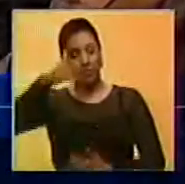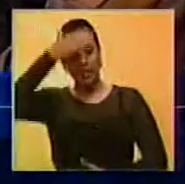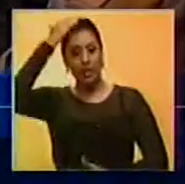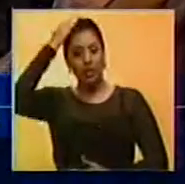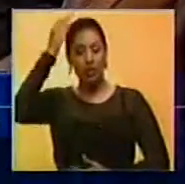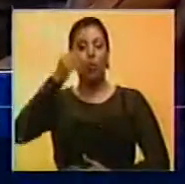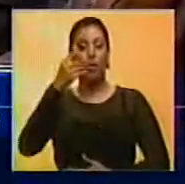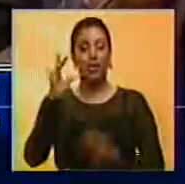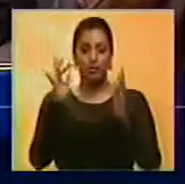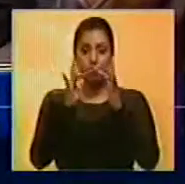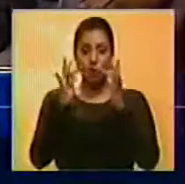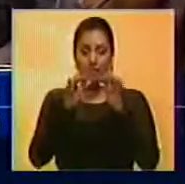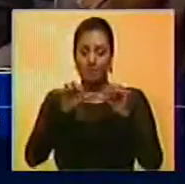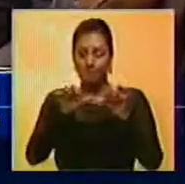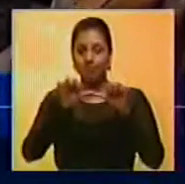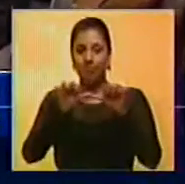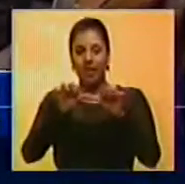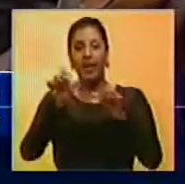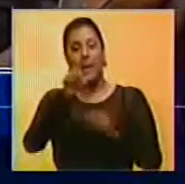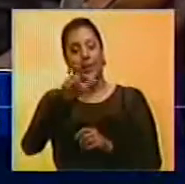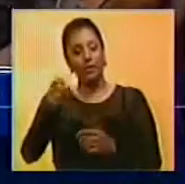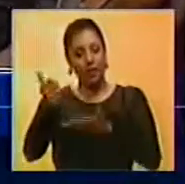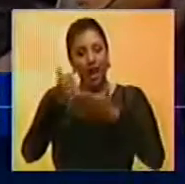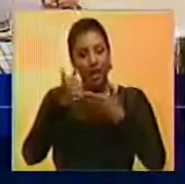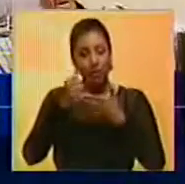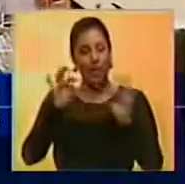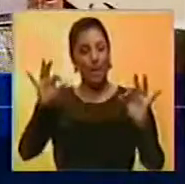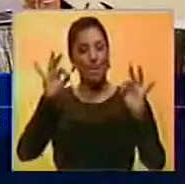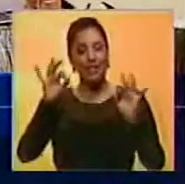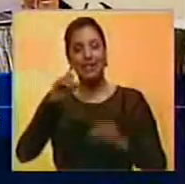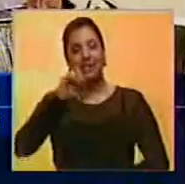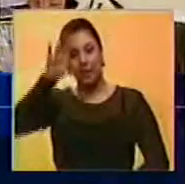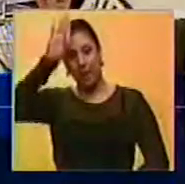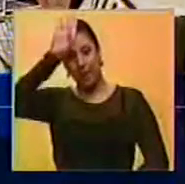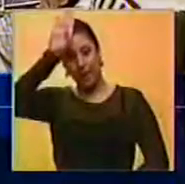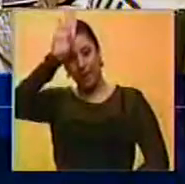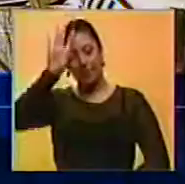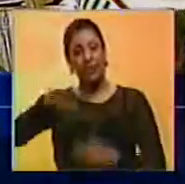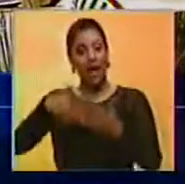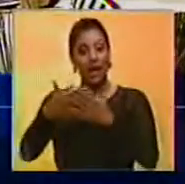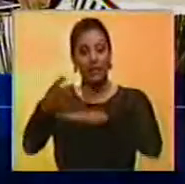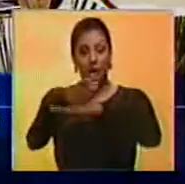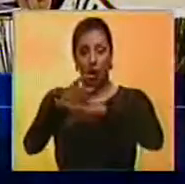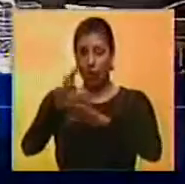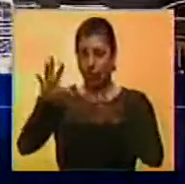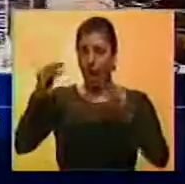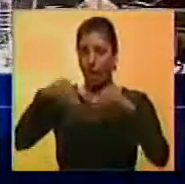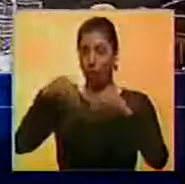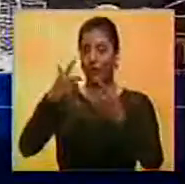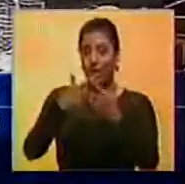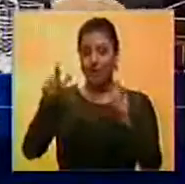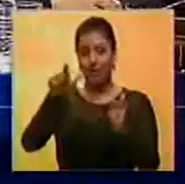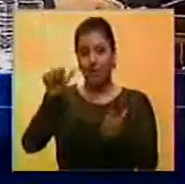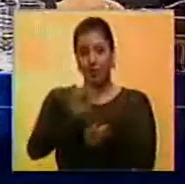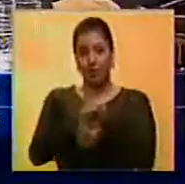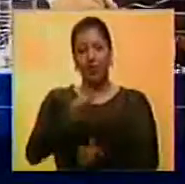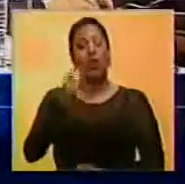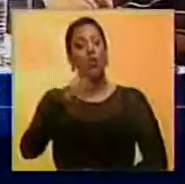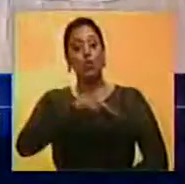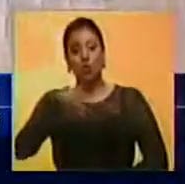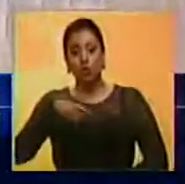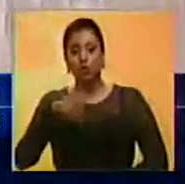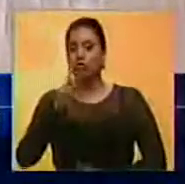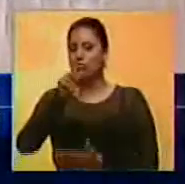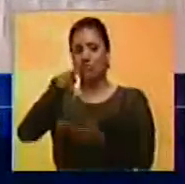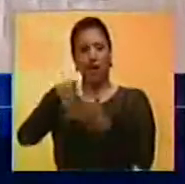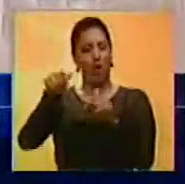indicó que el contacto será permanente con los facilitadores, en especial con el Vaticano, hasta que el gobierno cumpla los acuerdos. Indicó que no asistirán a la